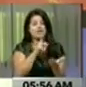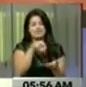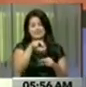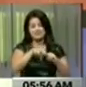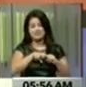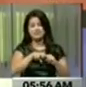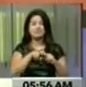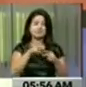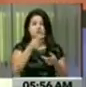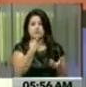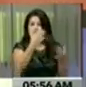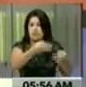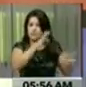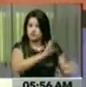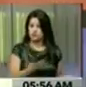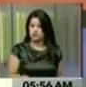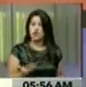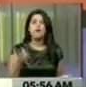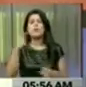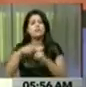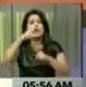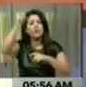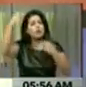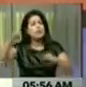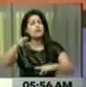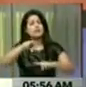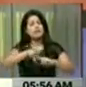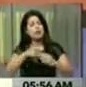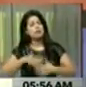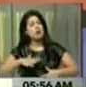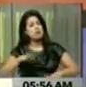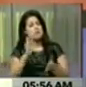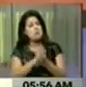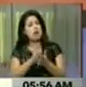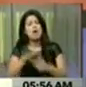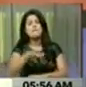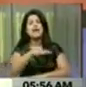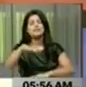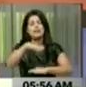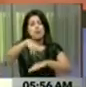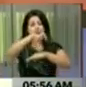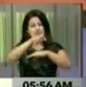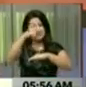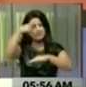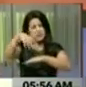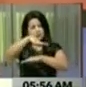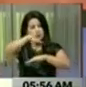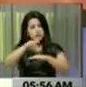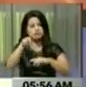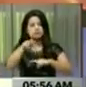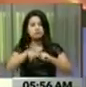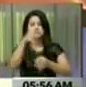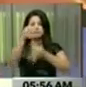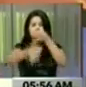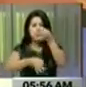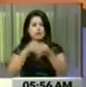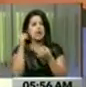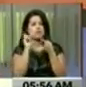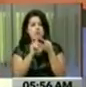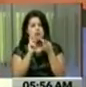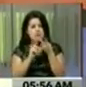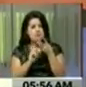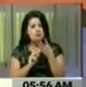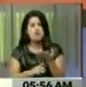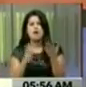Pero bueno, el tema estaba ahí sentado, relajado. En plena Plaza Bolívar, donde pasaron los hechos. Explicando por qué y por qué sigue